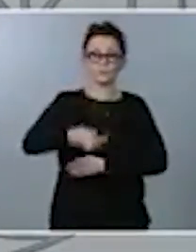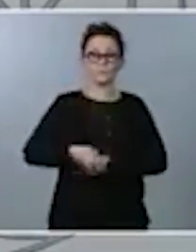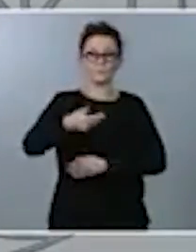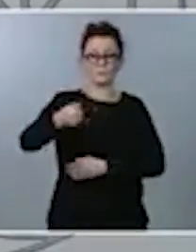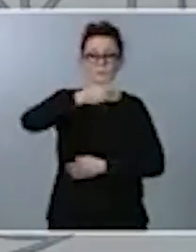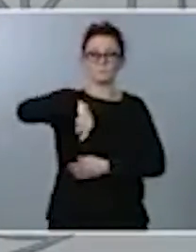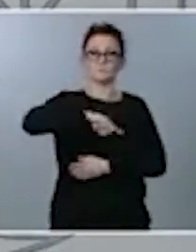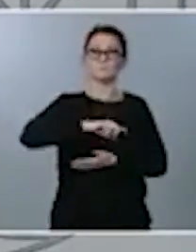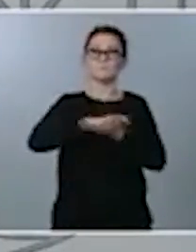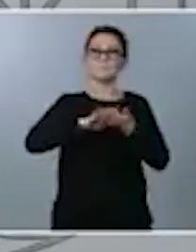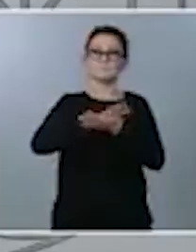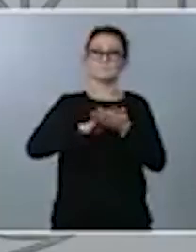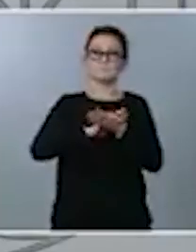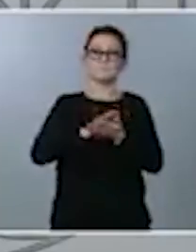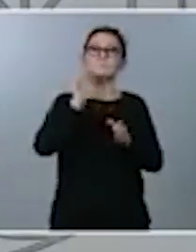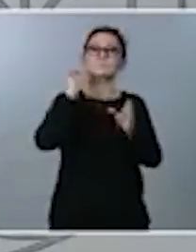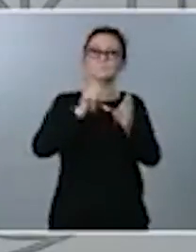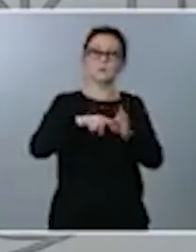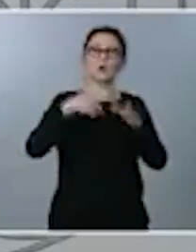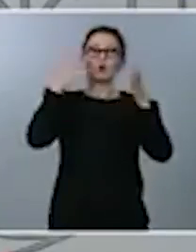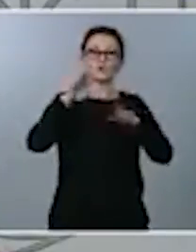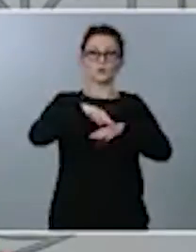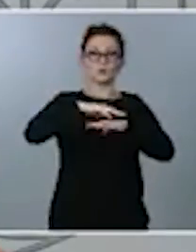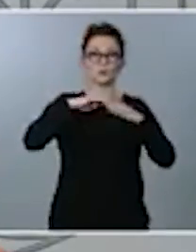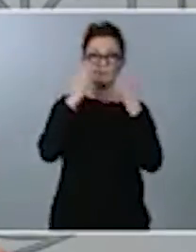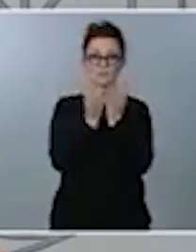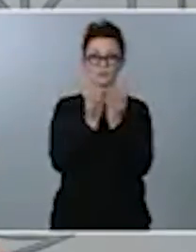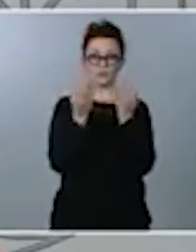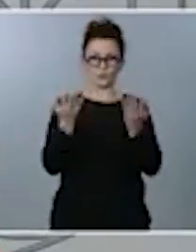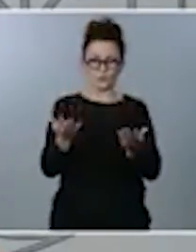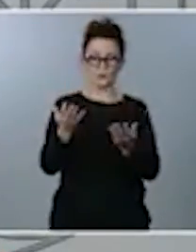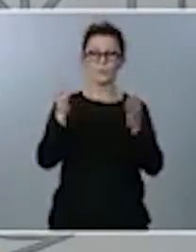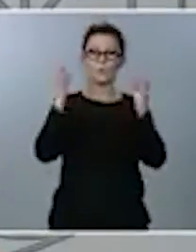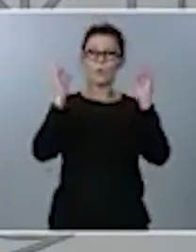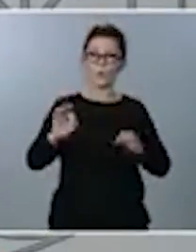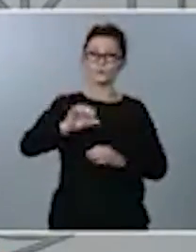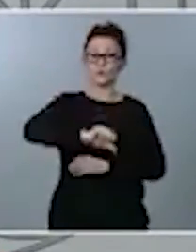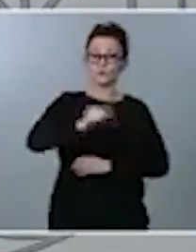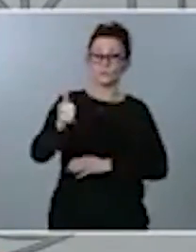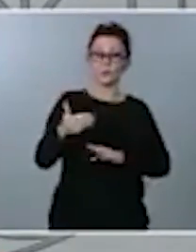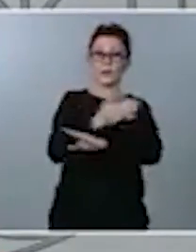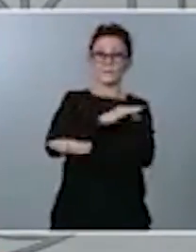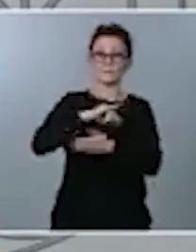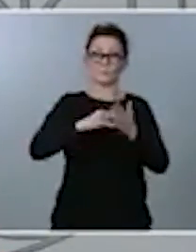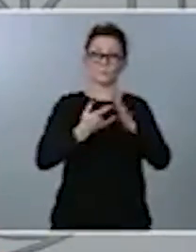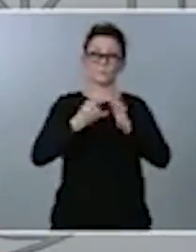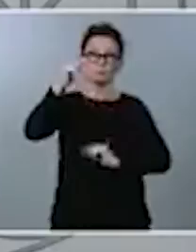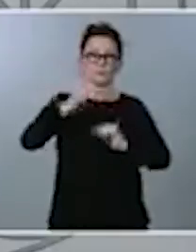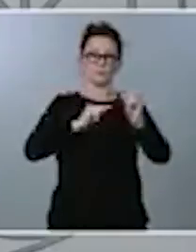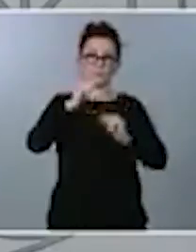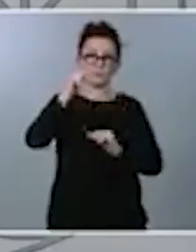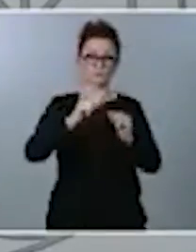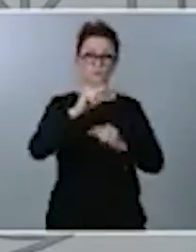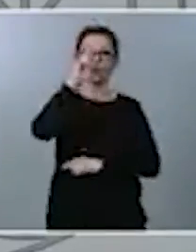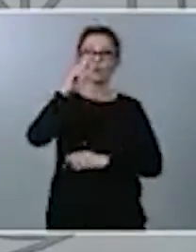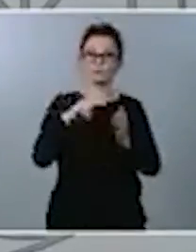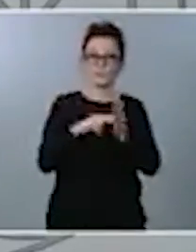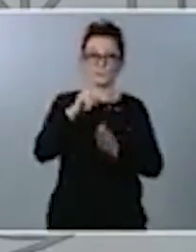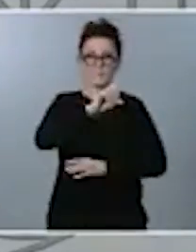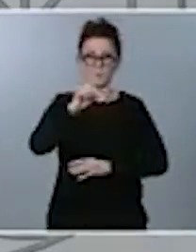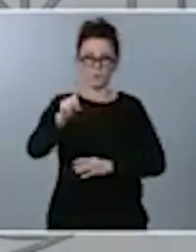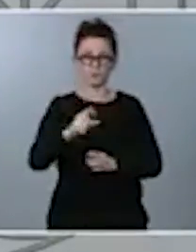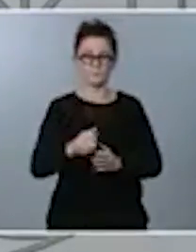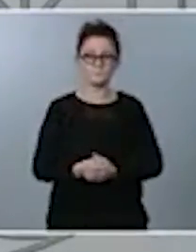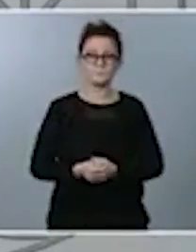Consejo de Ministros justamente ha sido la aprobación del anteproyecto de presupuestos para el año 2021. Y